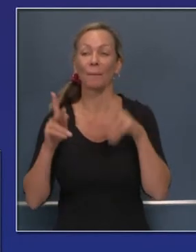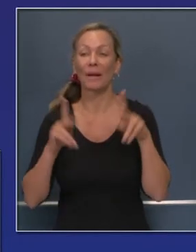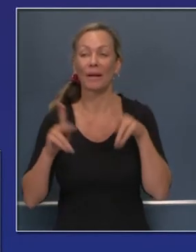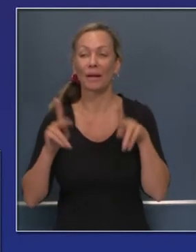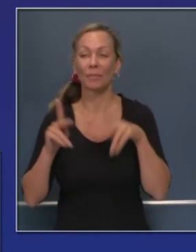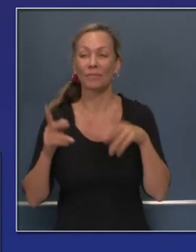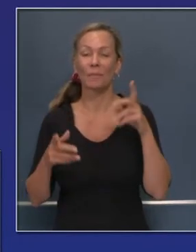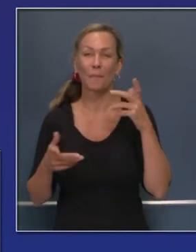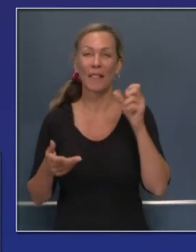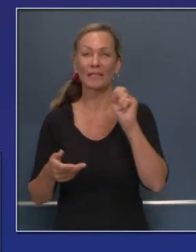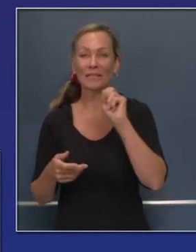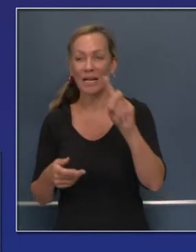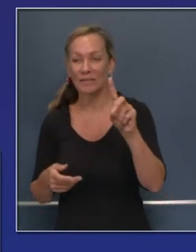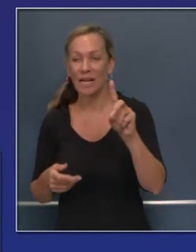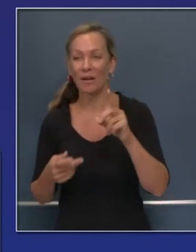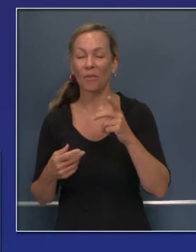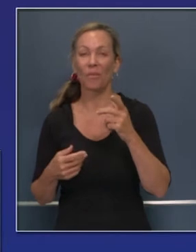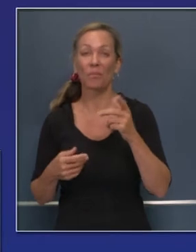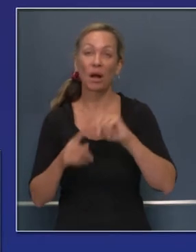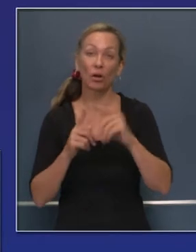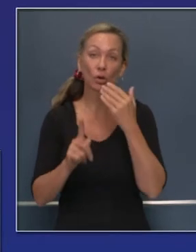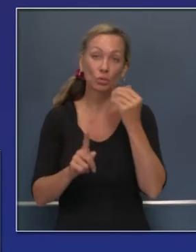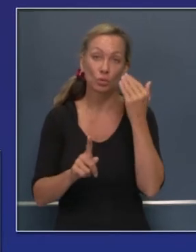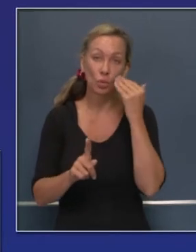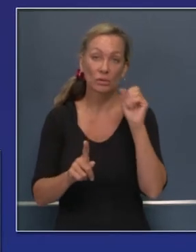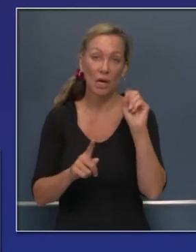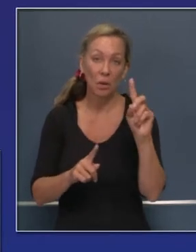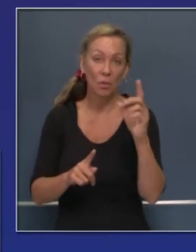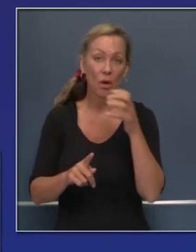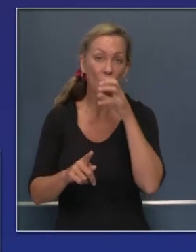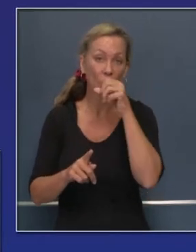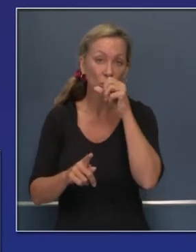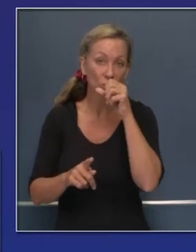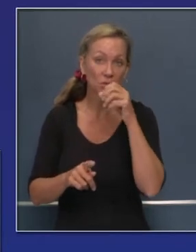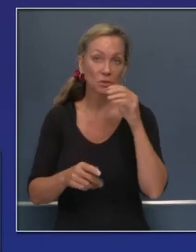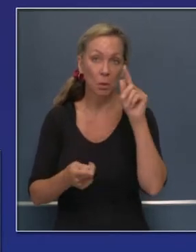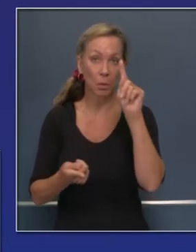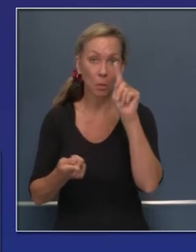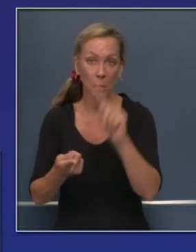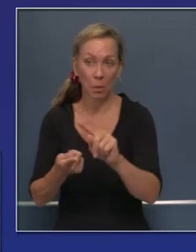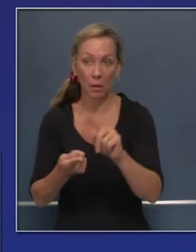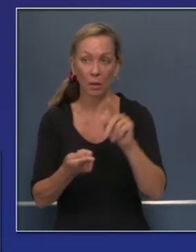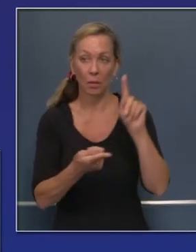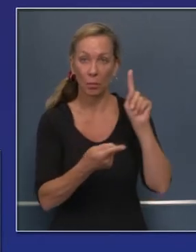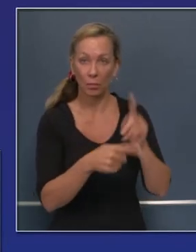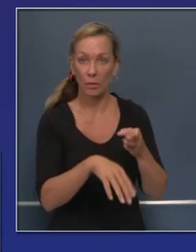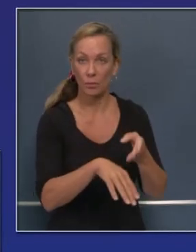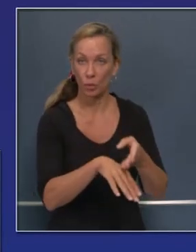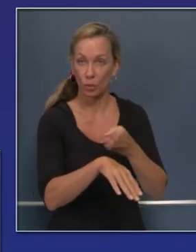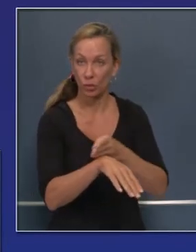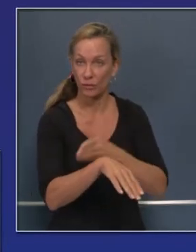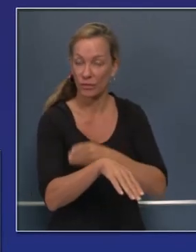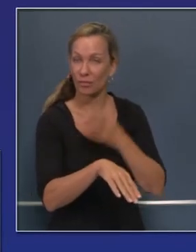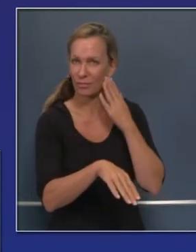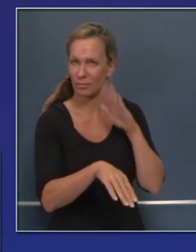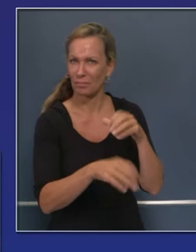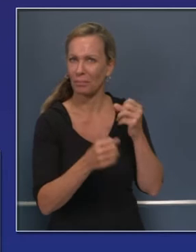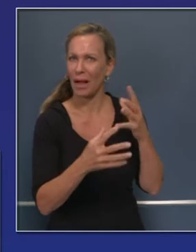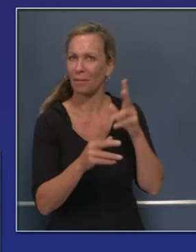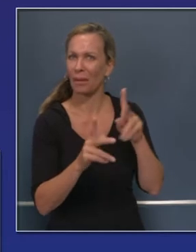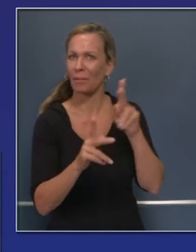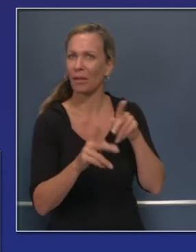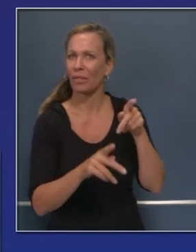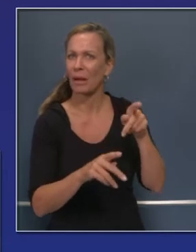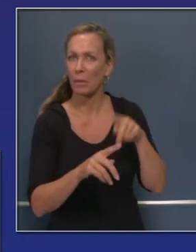San Diego, por ejemplo, el condado de Orange, San Francisco. Hemos visto progreso con algunos de estos